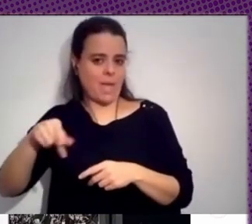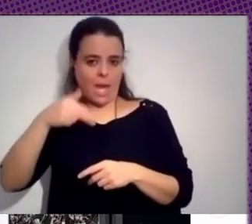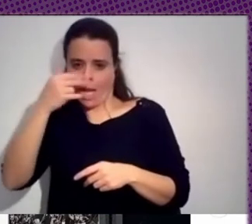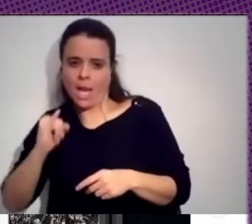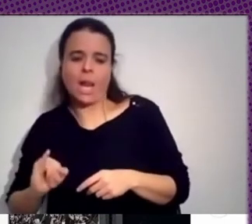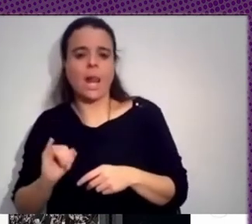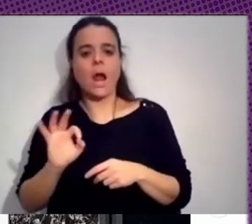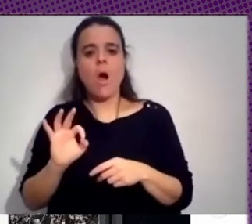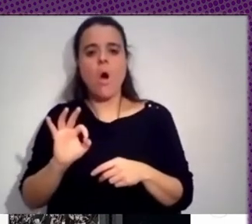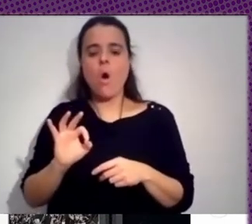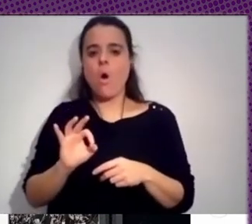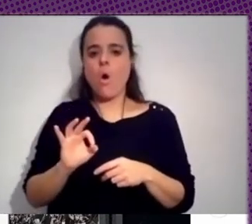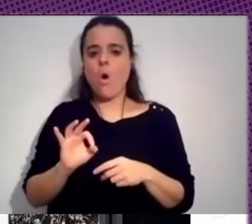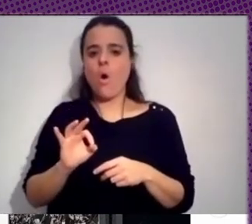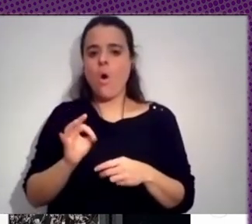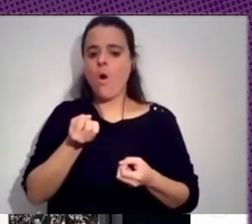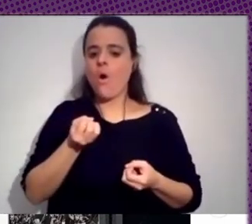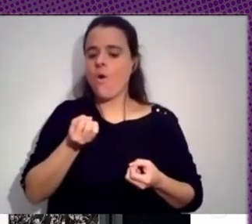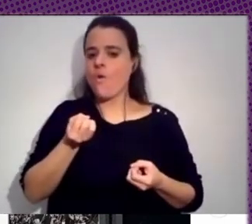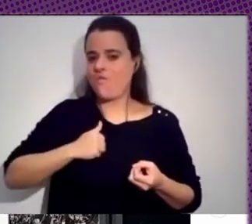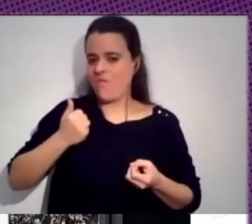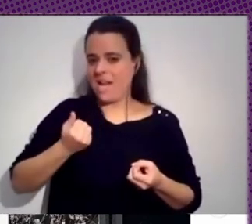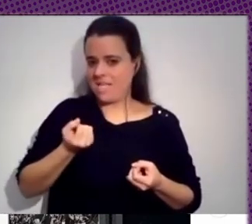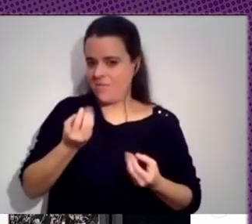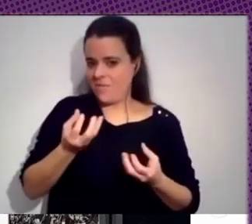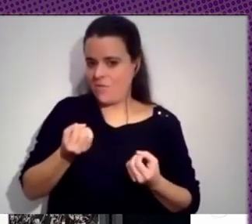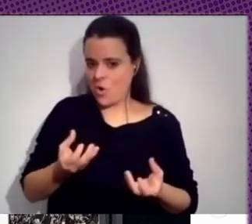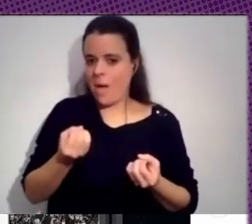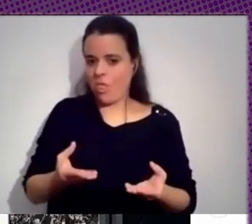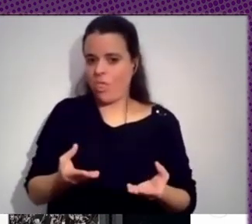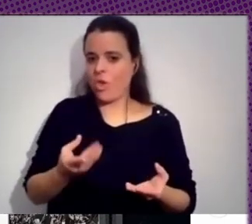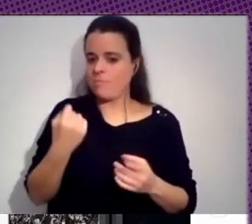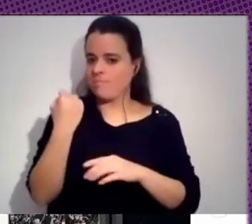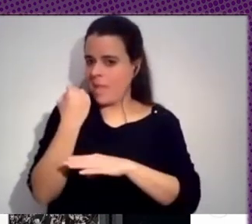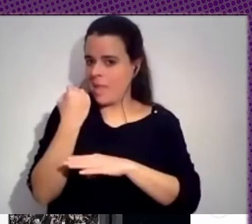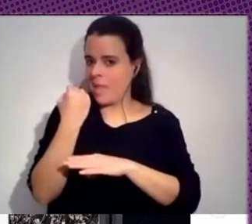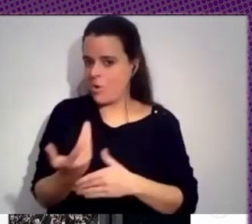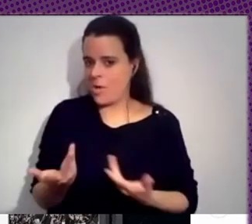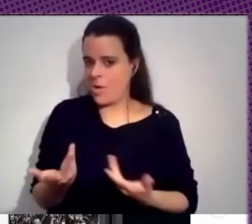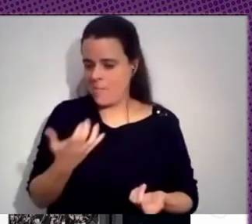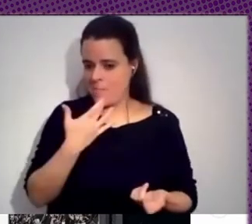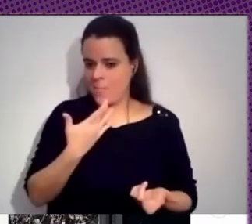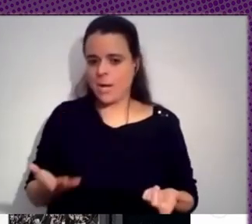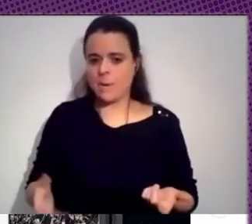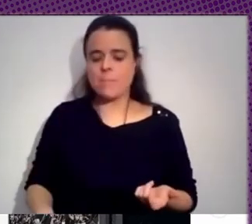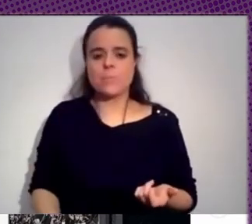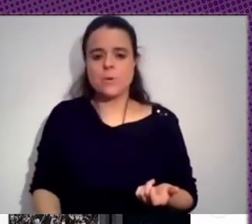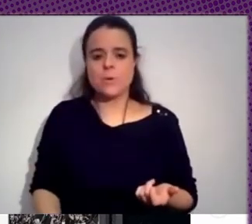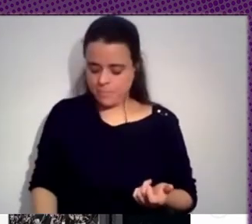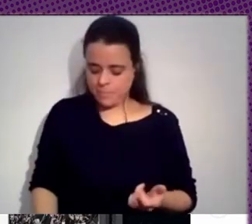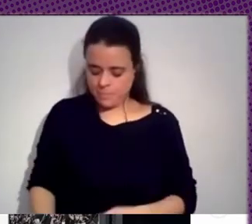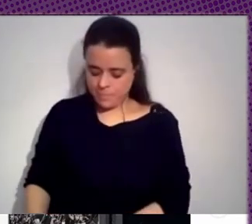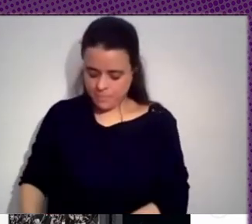algunas de las de las desinformaciones que circulan luego en los medios o en otras plataformas. Es importante observar que las